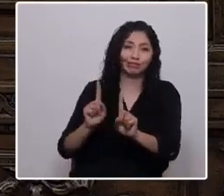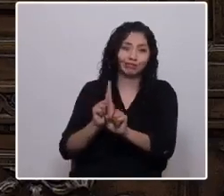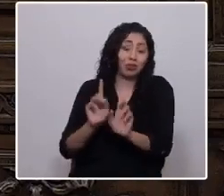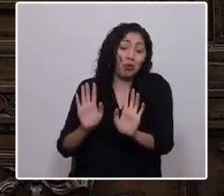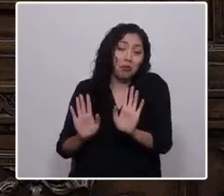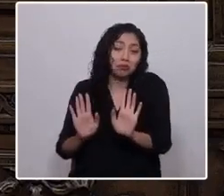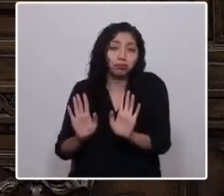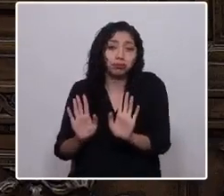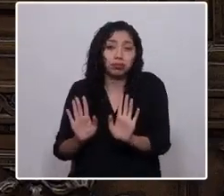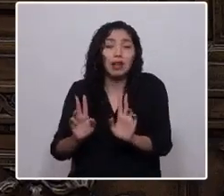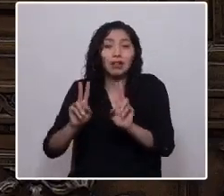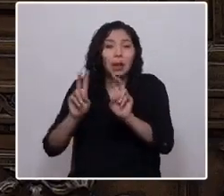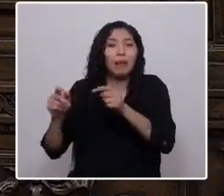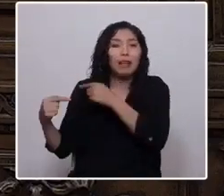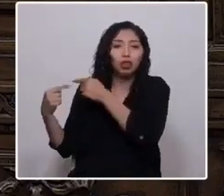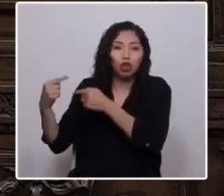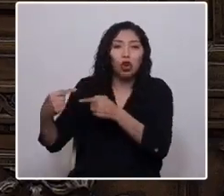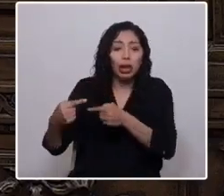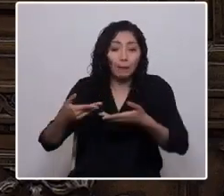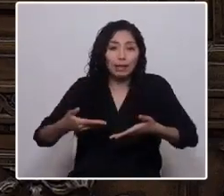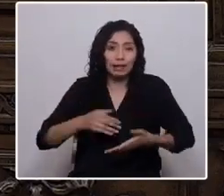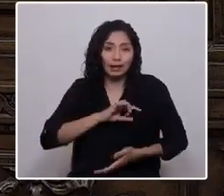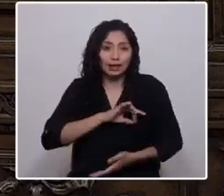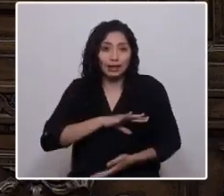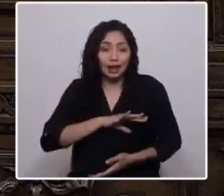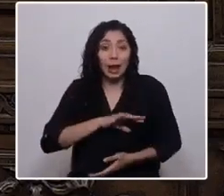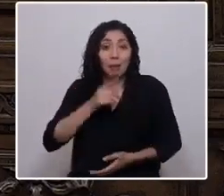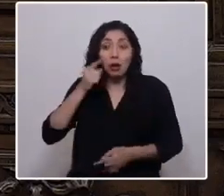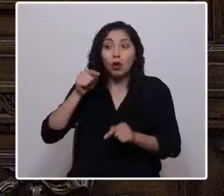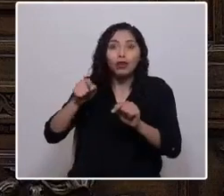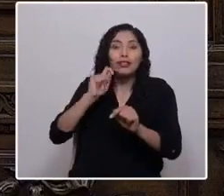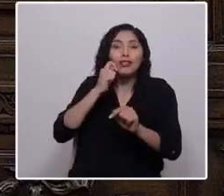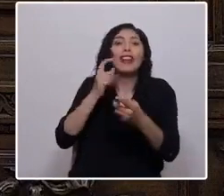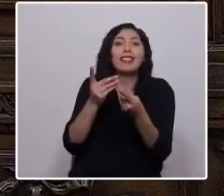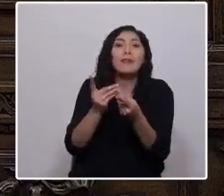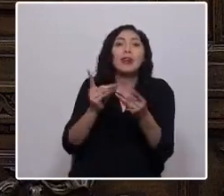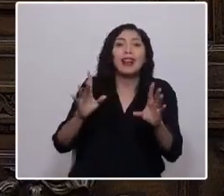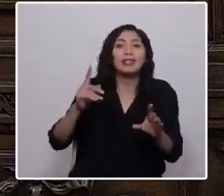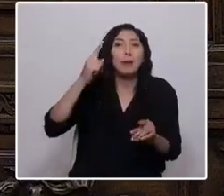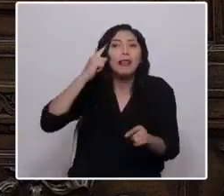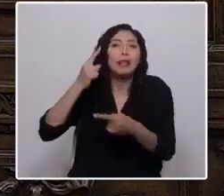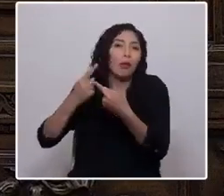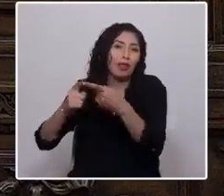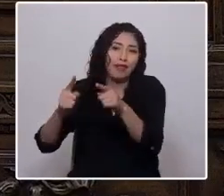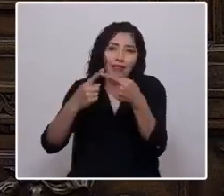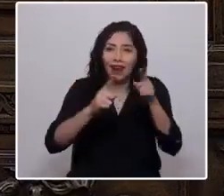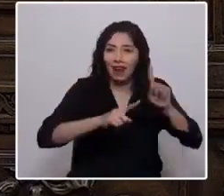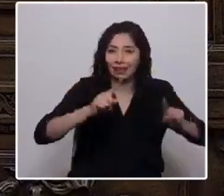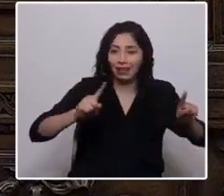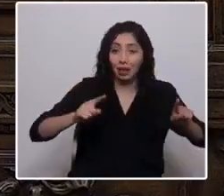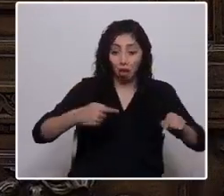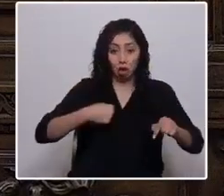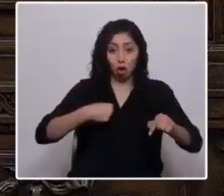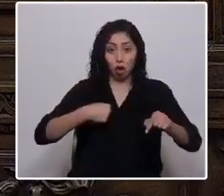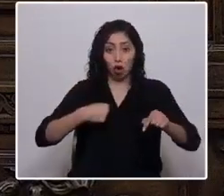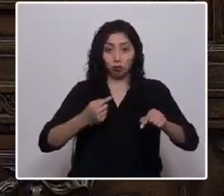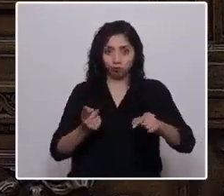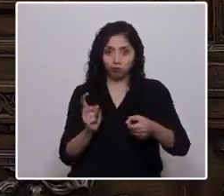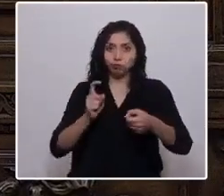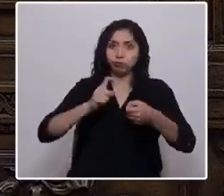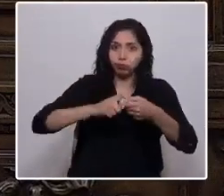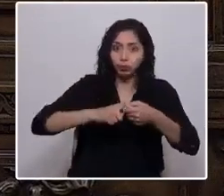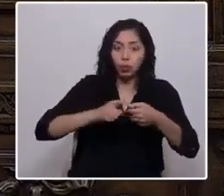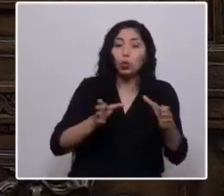presente de Chile, pero eso es lo propio de un espacio democrático. Soy parte en esta convención constituyente de una minoría,